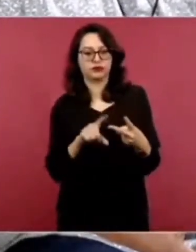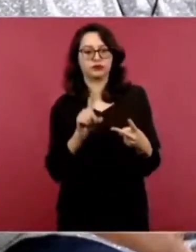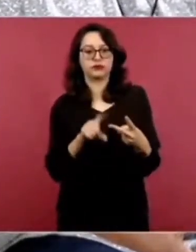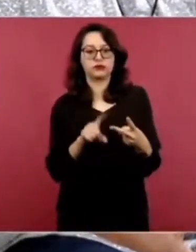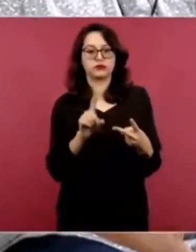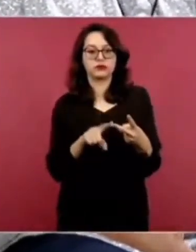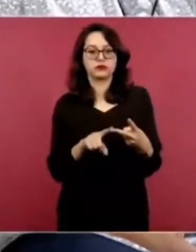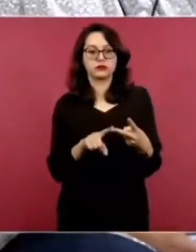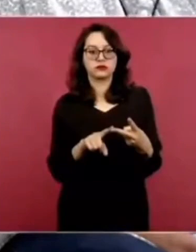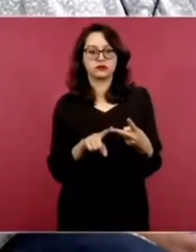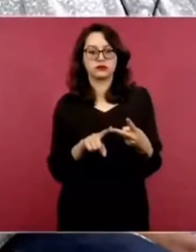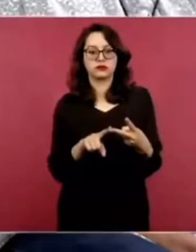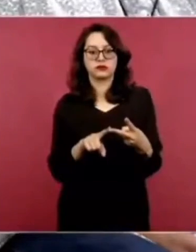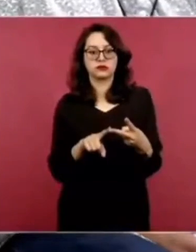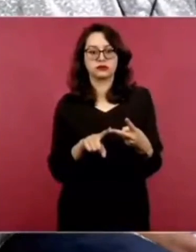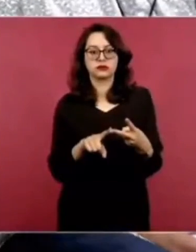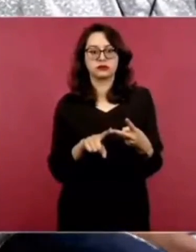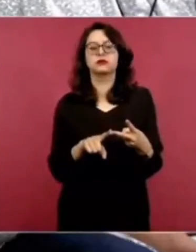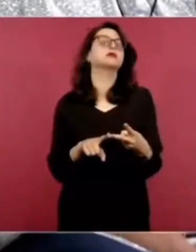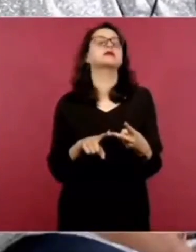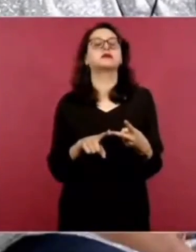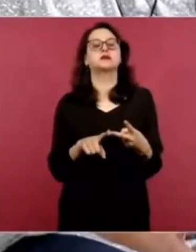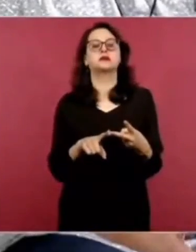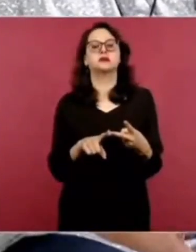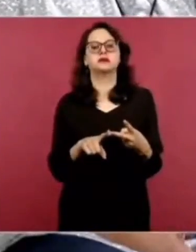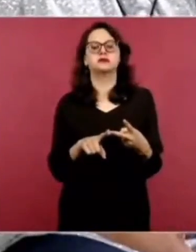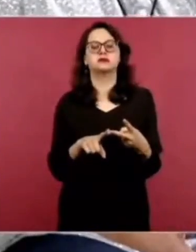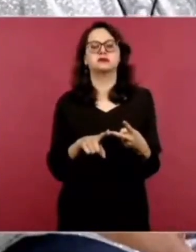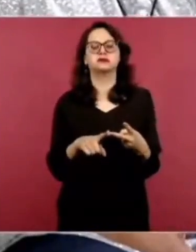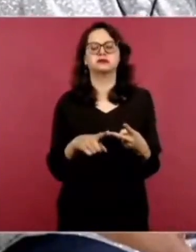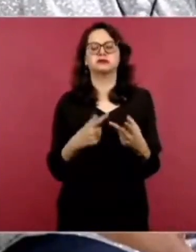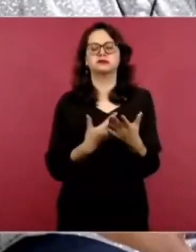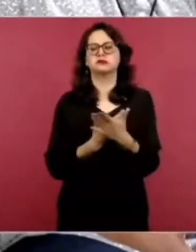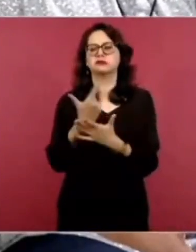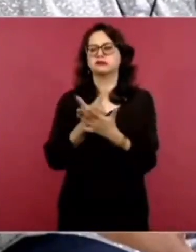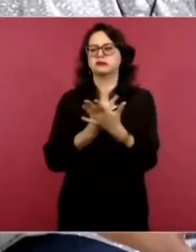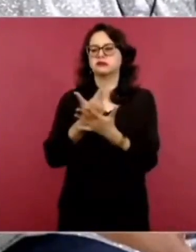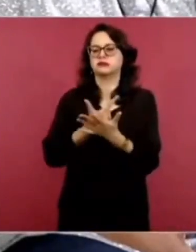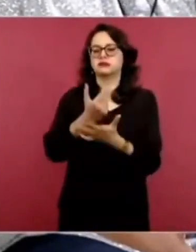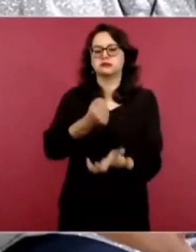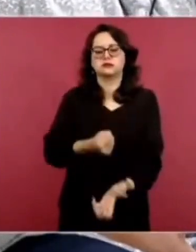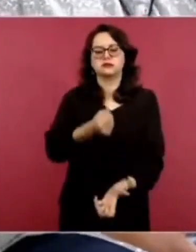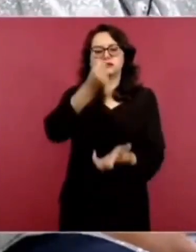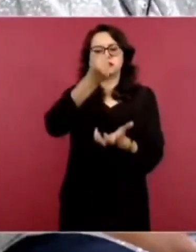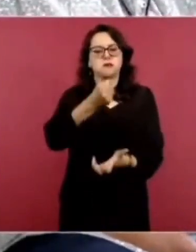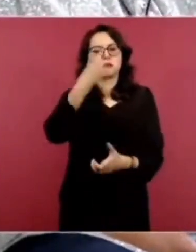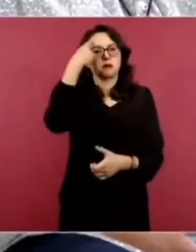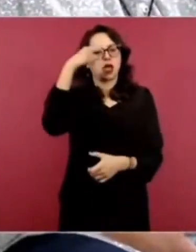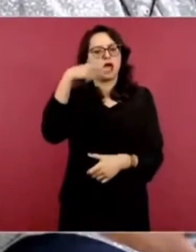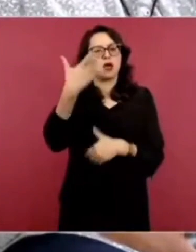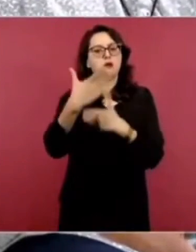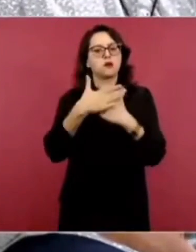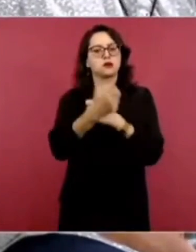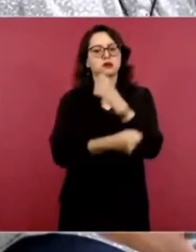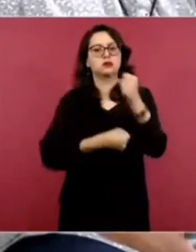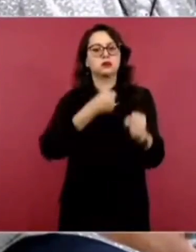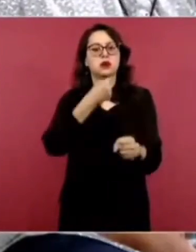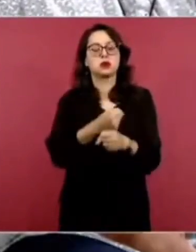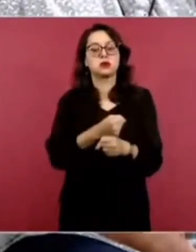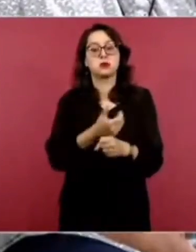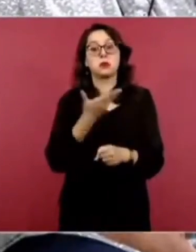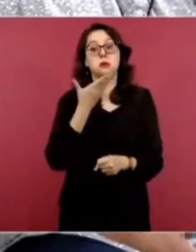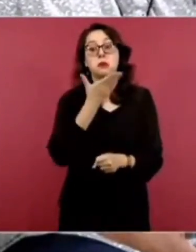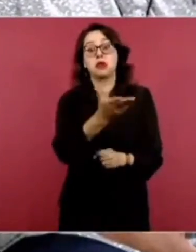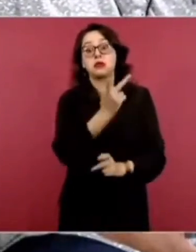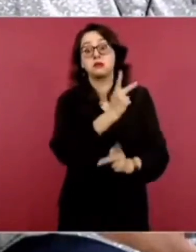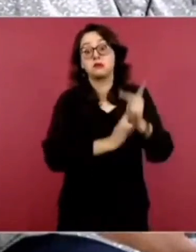al sector público. ¿Qué opinión tiene al respecto? Y la